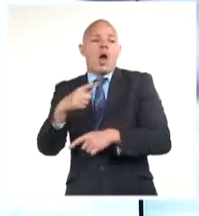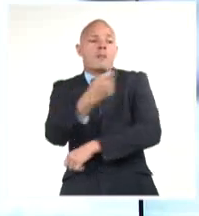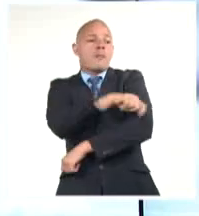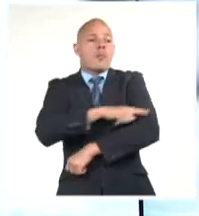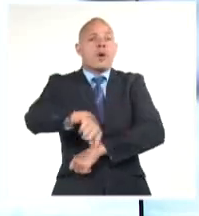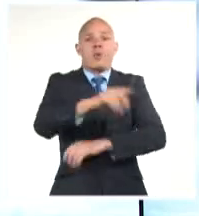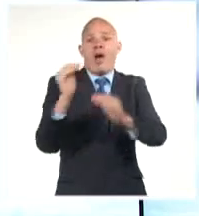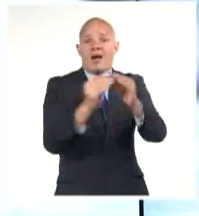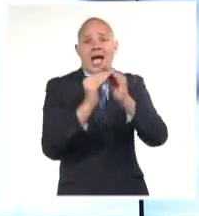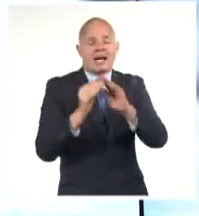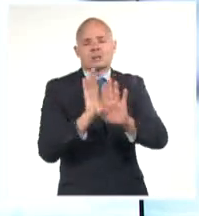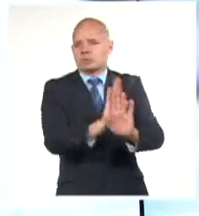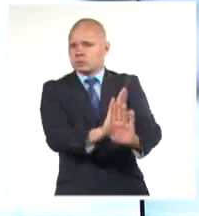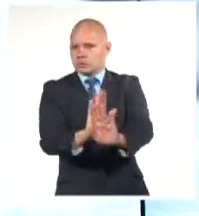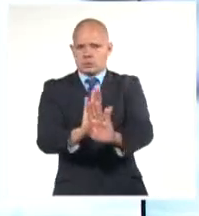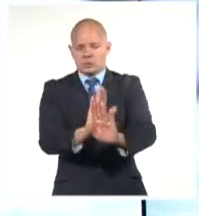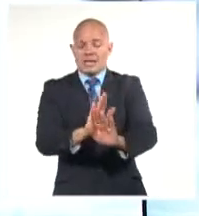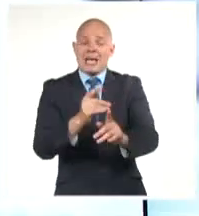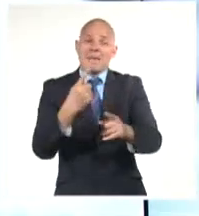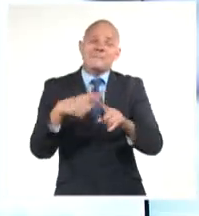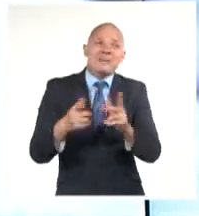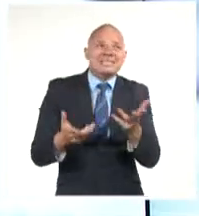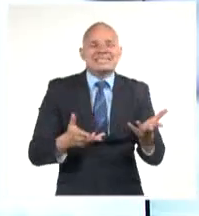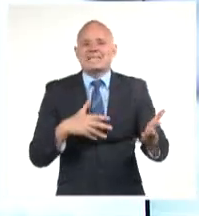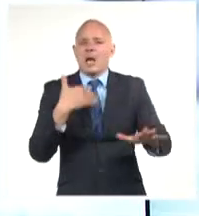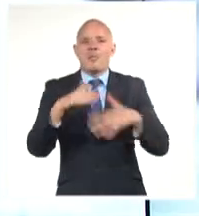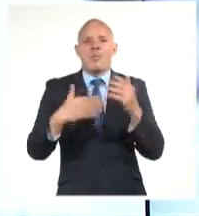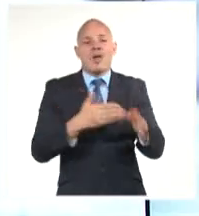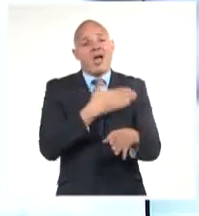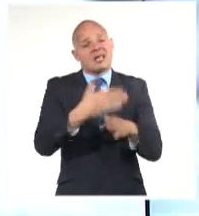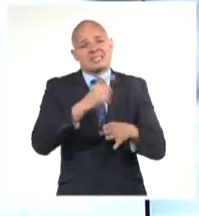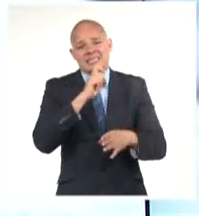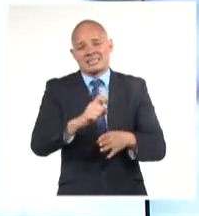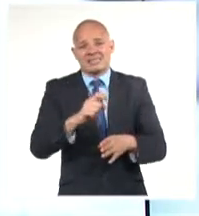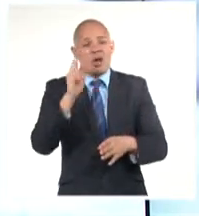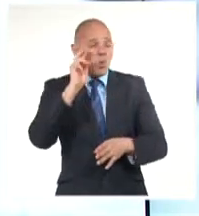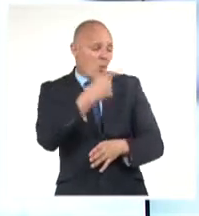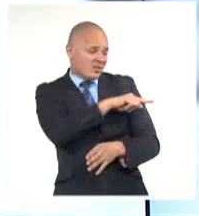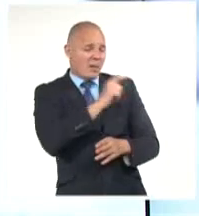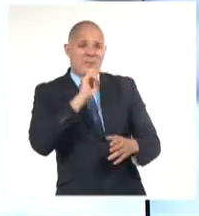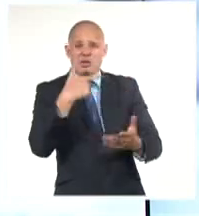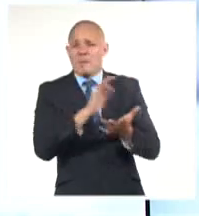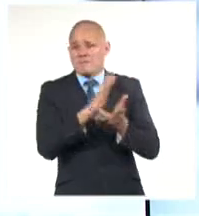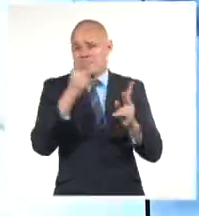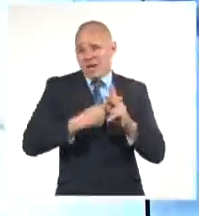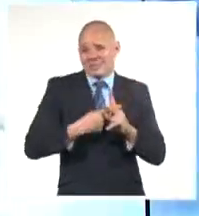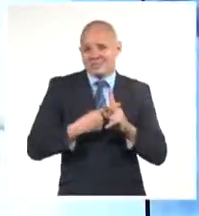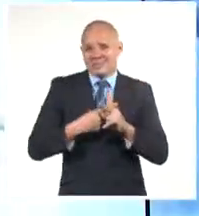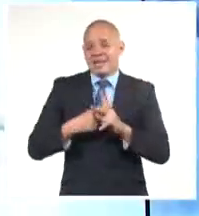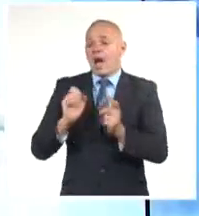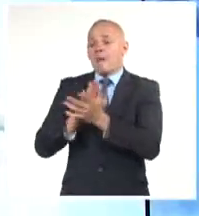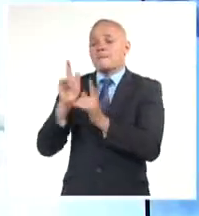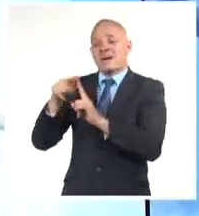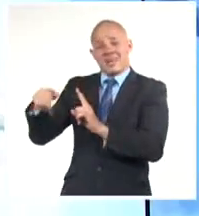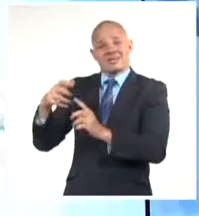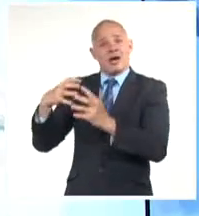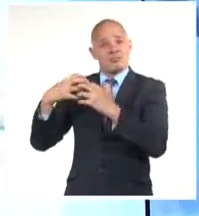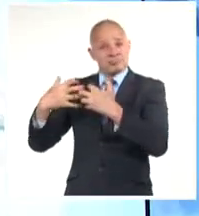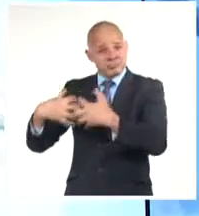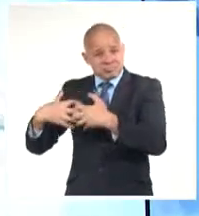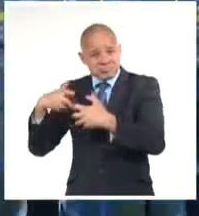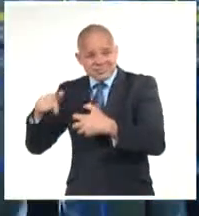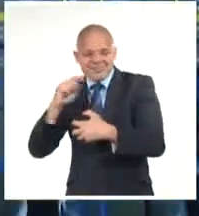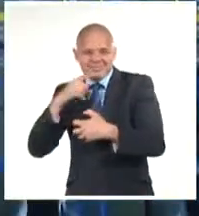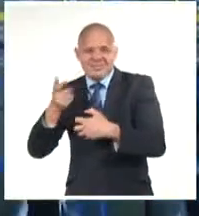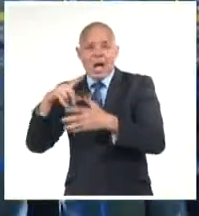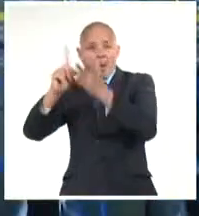recordar la descarga eléctrica que a finales de mayo salcó de circulación a la guiteras. Ahora parece que las cosas se van recomponiendo un